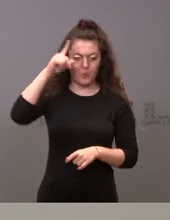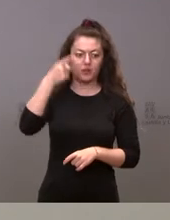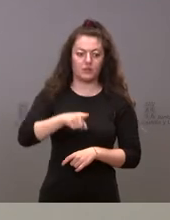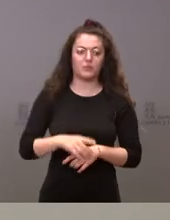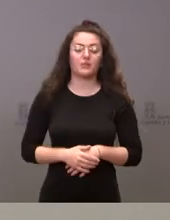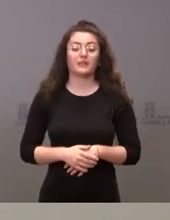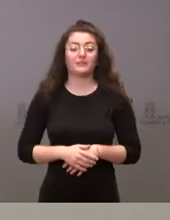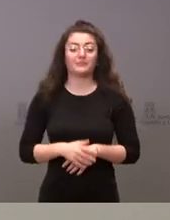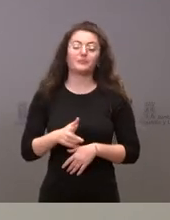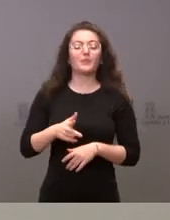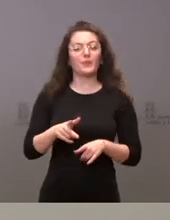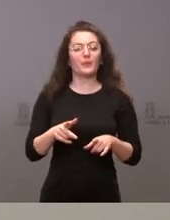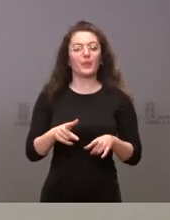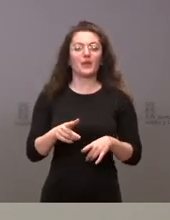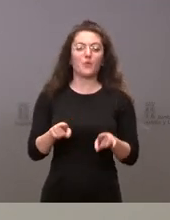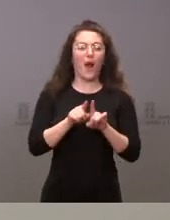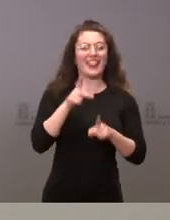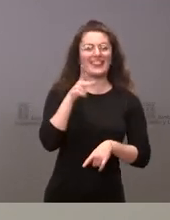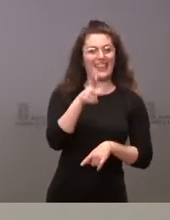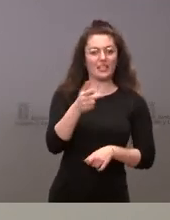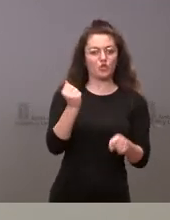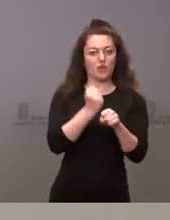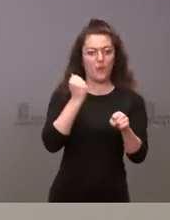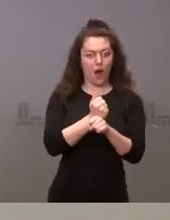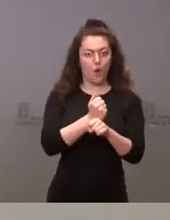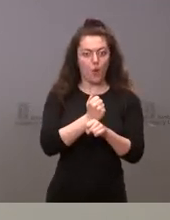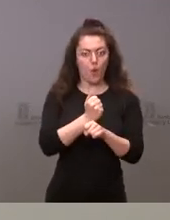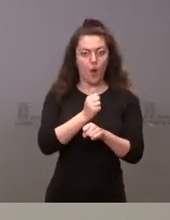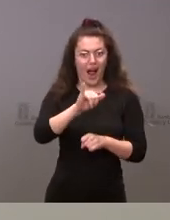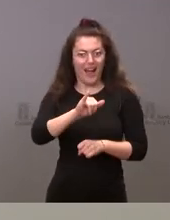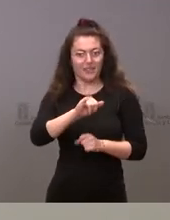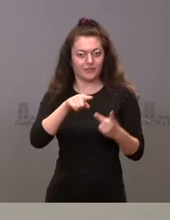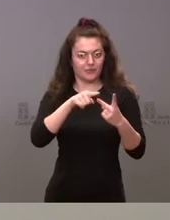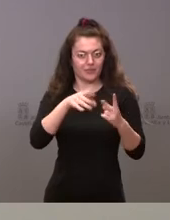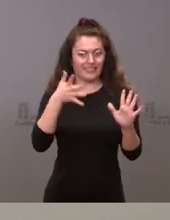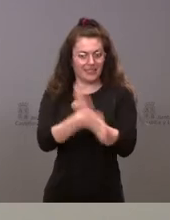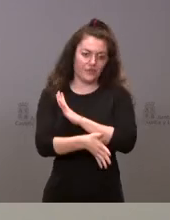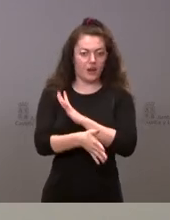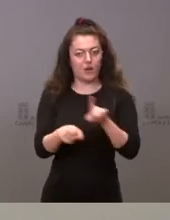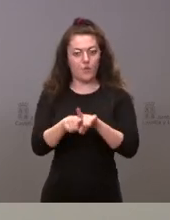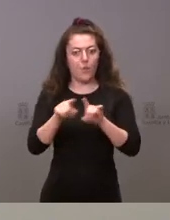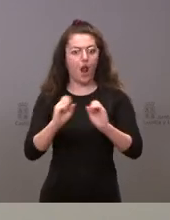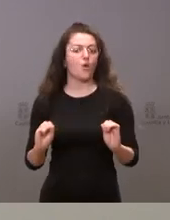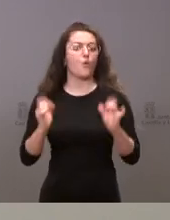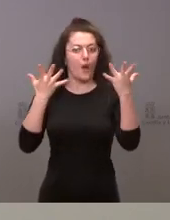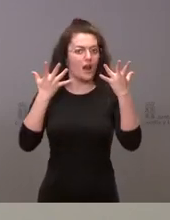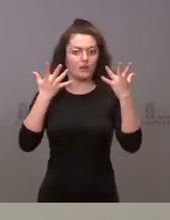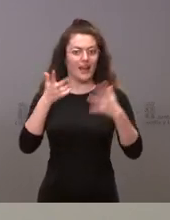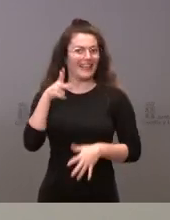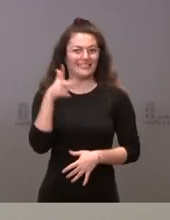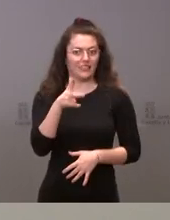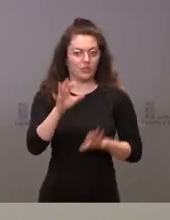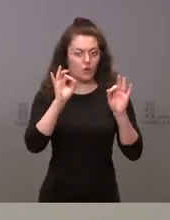al trabajo y por tanto el derecho de la huelga es perfectamente legal y está